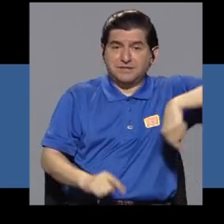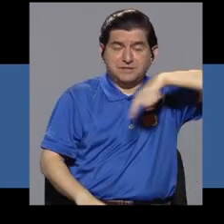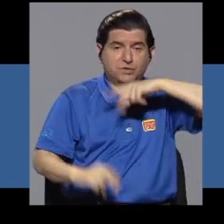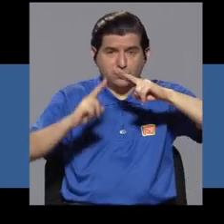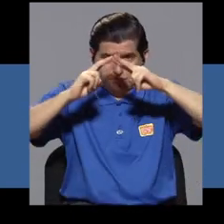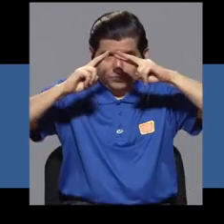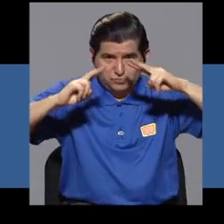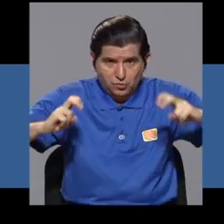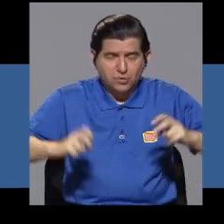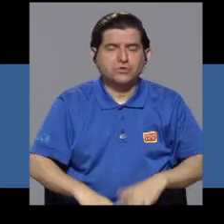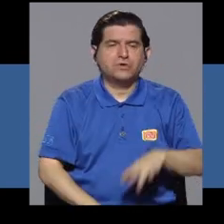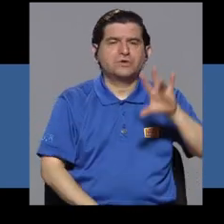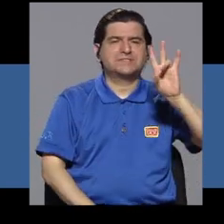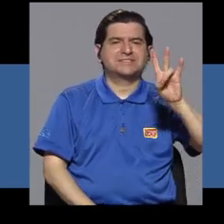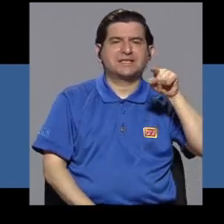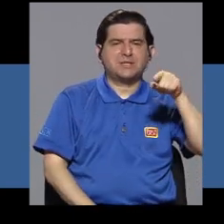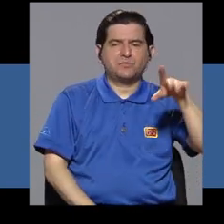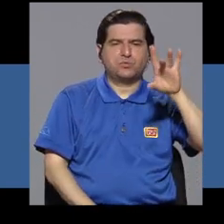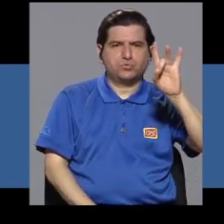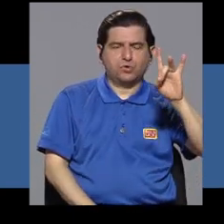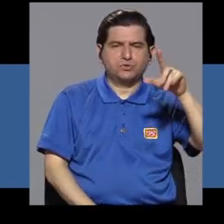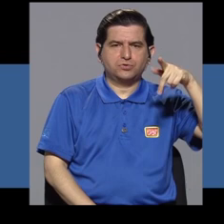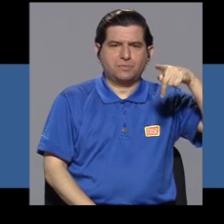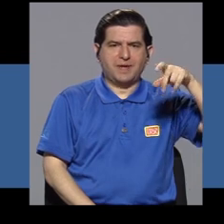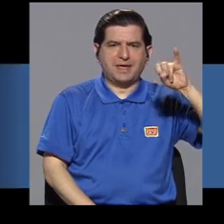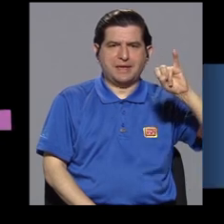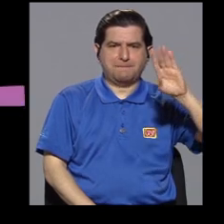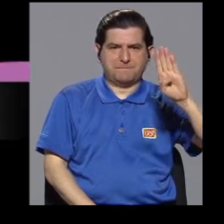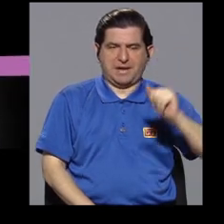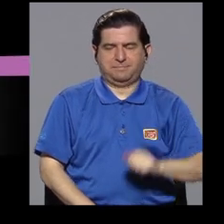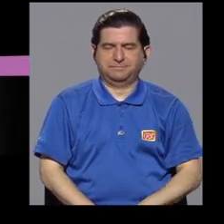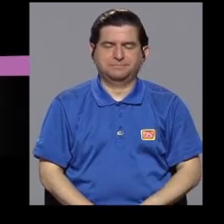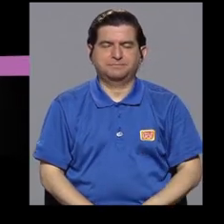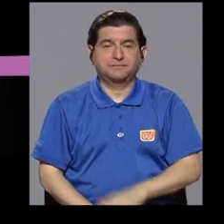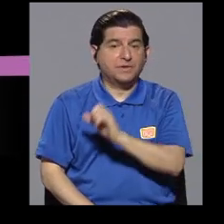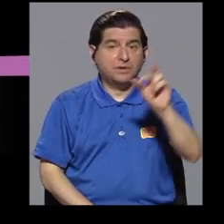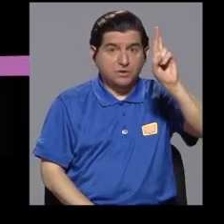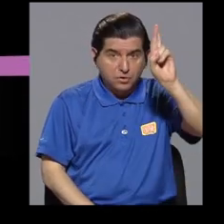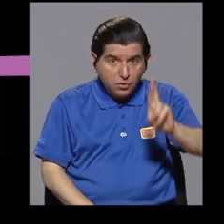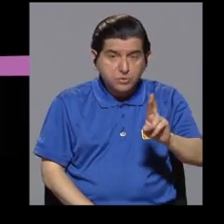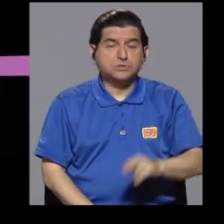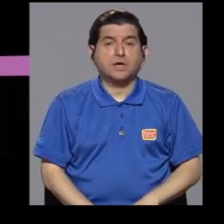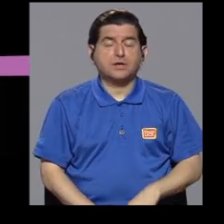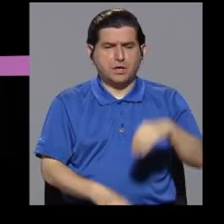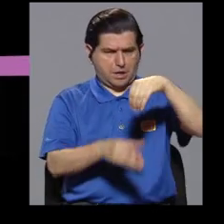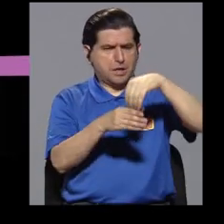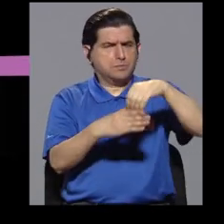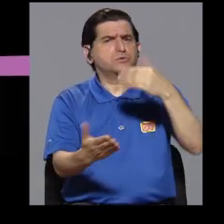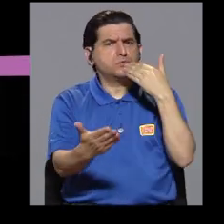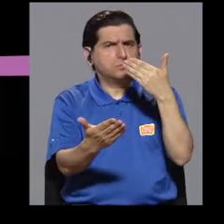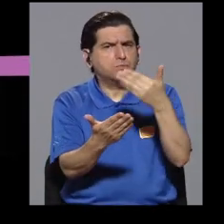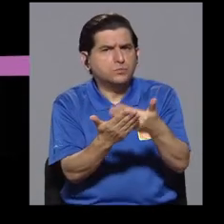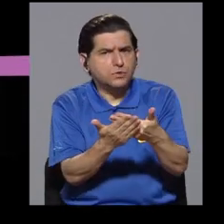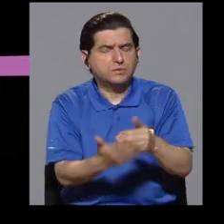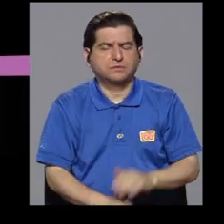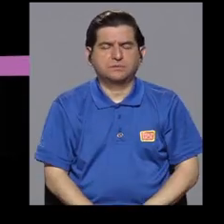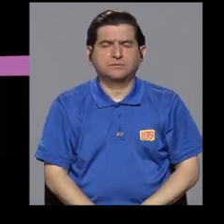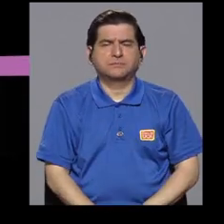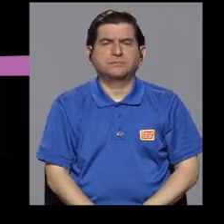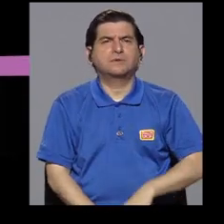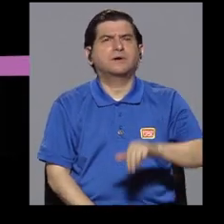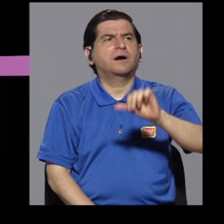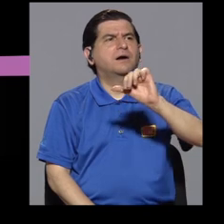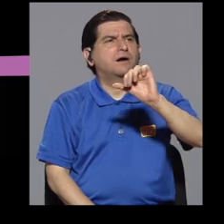decir, que Costa Rica hace una buena inversión. Otro de los resultados que nos arroja este importante estudio